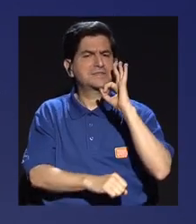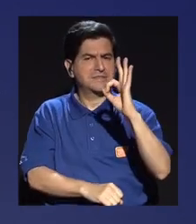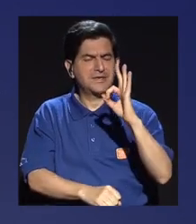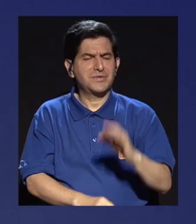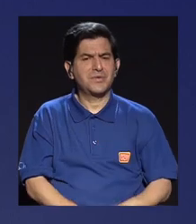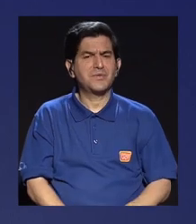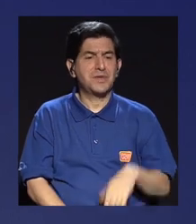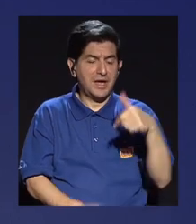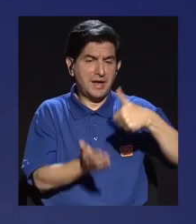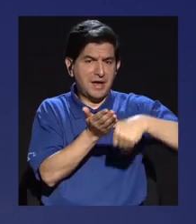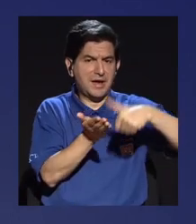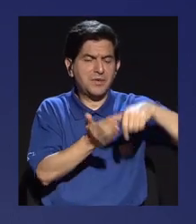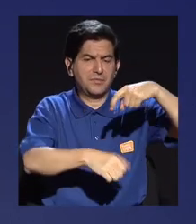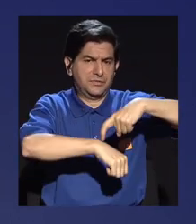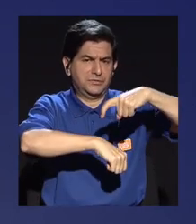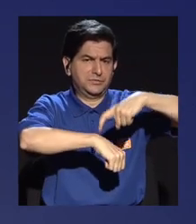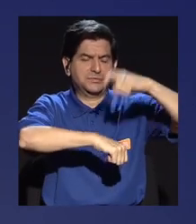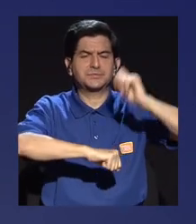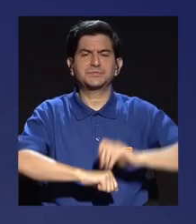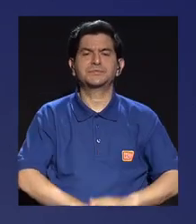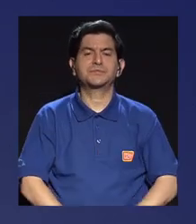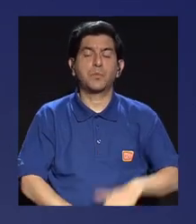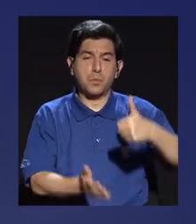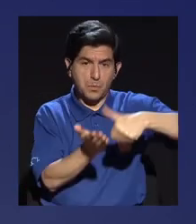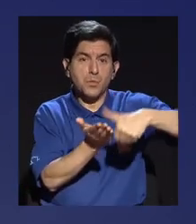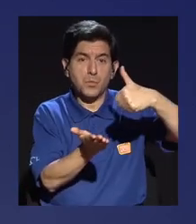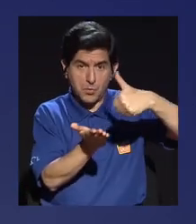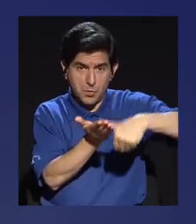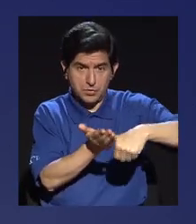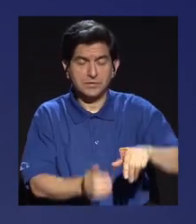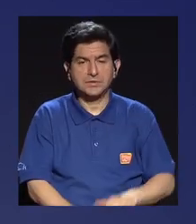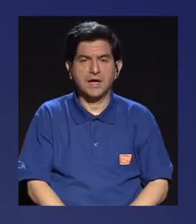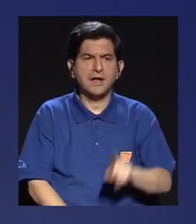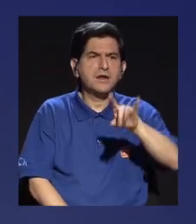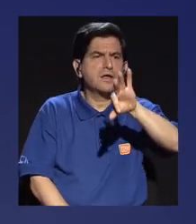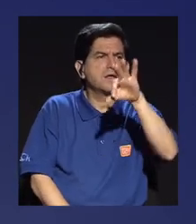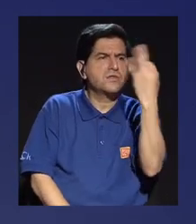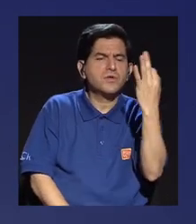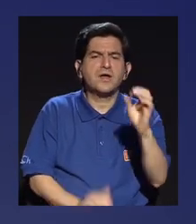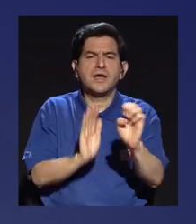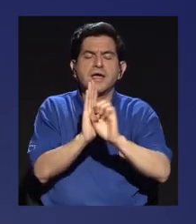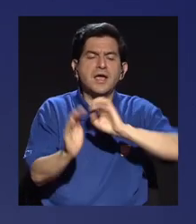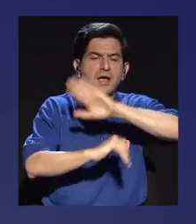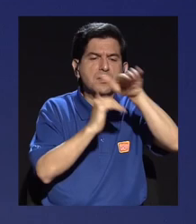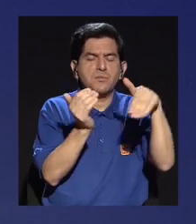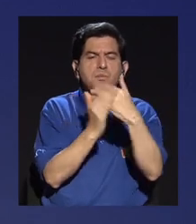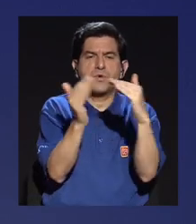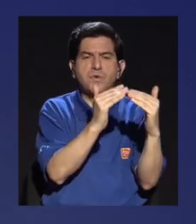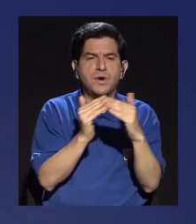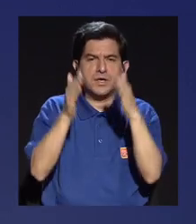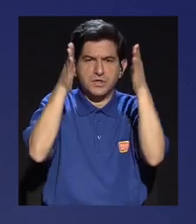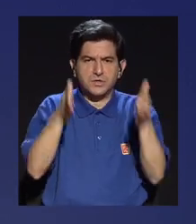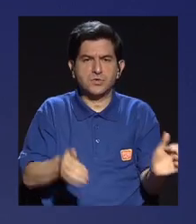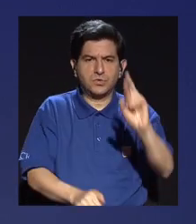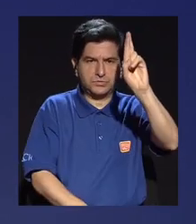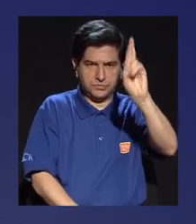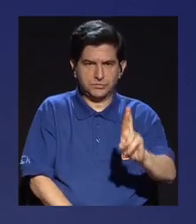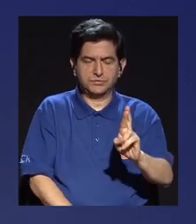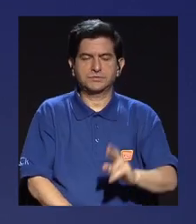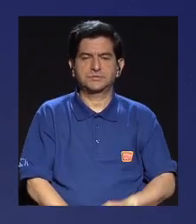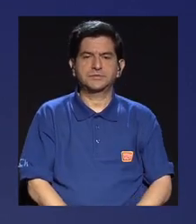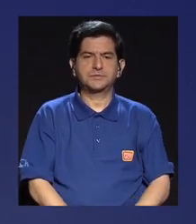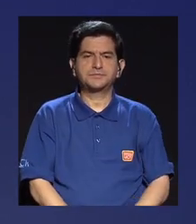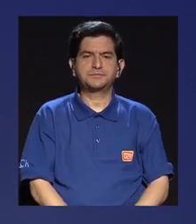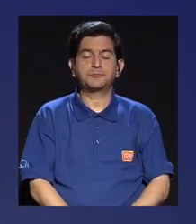bien recientemente en elecciones. Votaron y de algún modo le dan un ejemplo a toda nuestra ciudadanía costarricense.